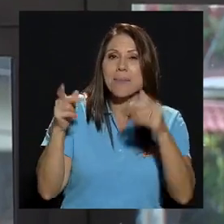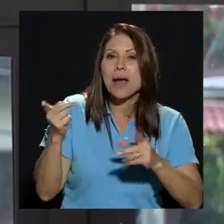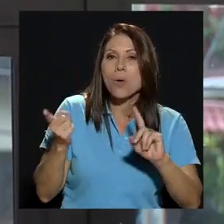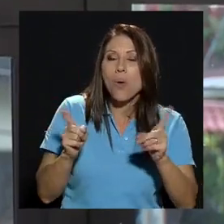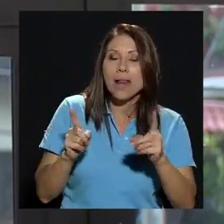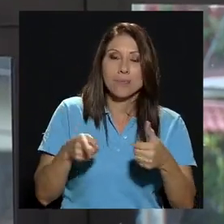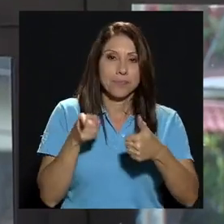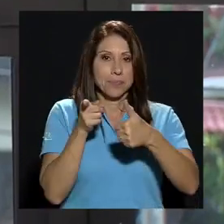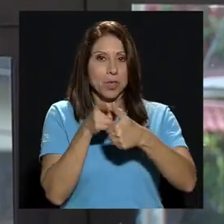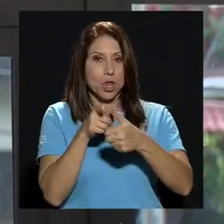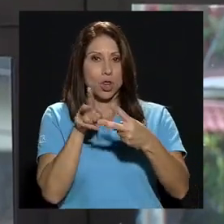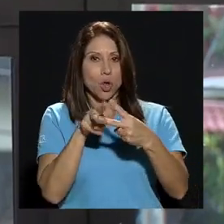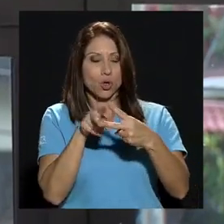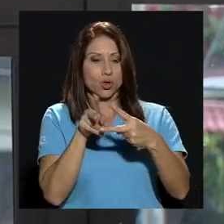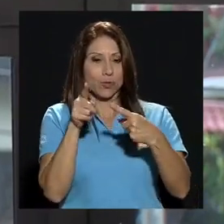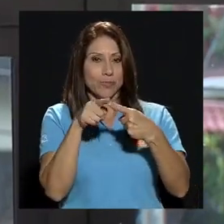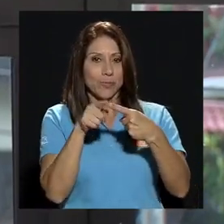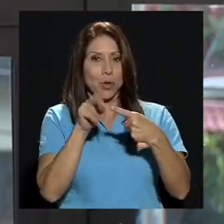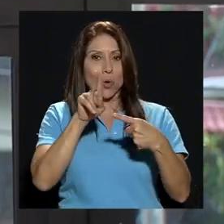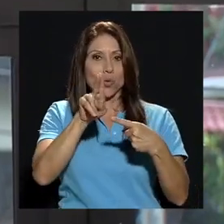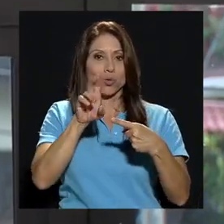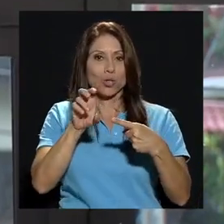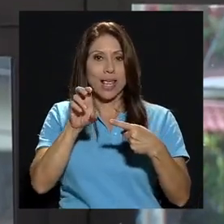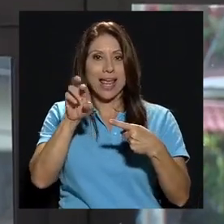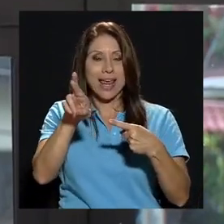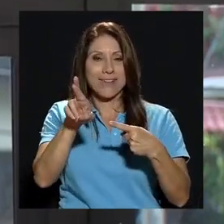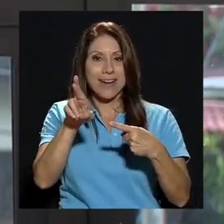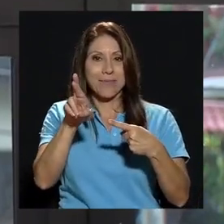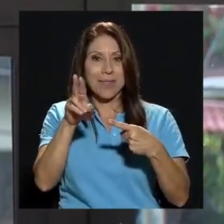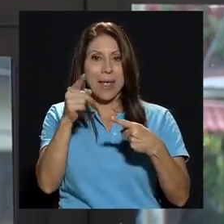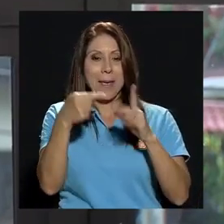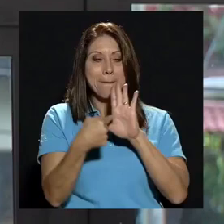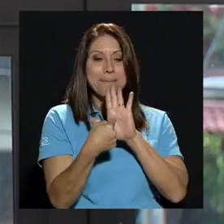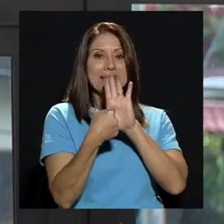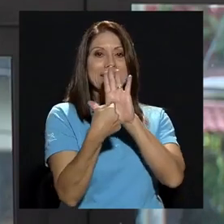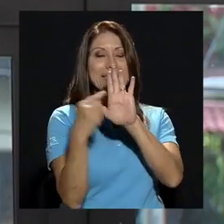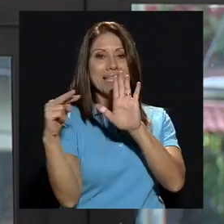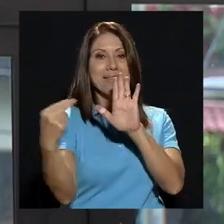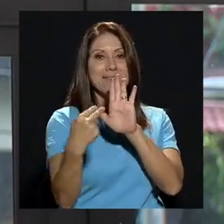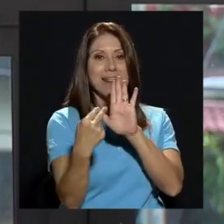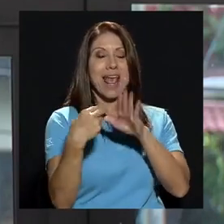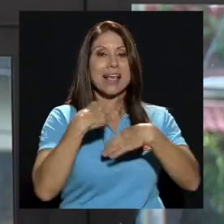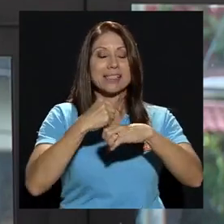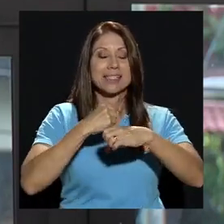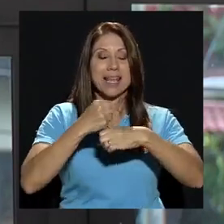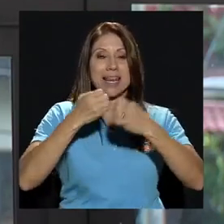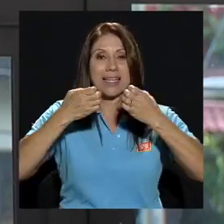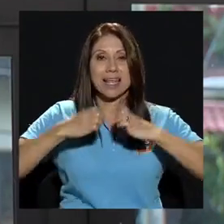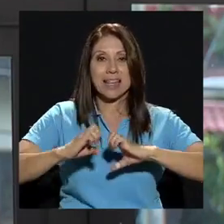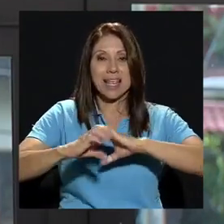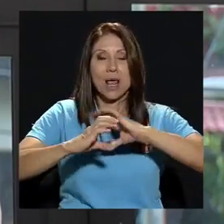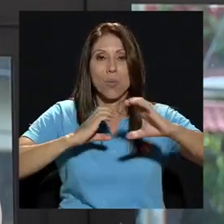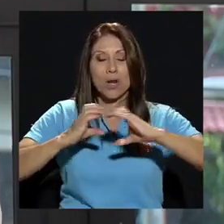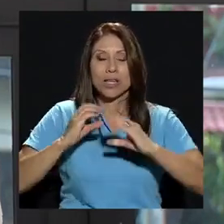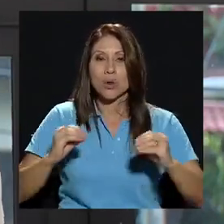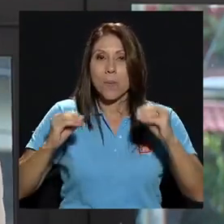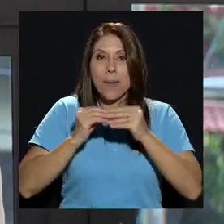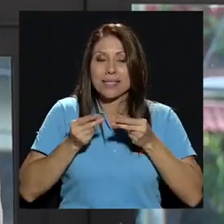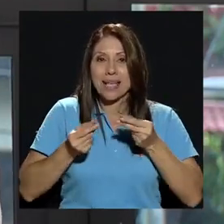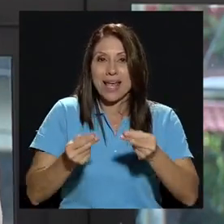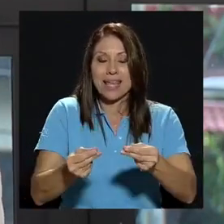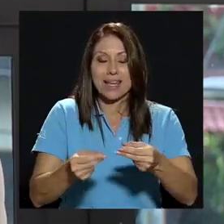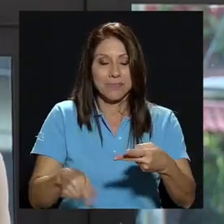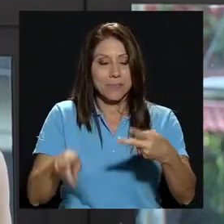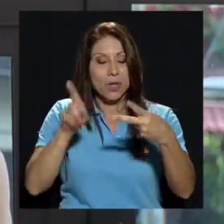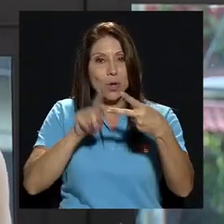sería este UCR visible de ser una estrategia de comunicación mucho más efectiva mucho más ágil y otro como he sido docente toda la